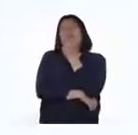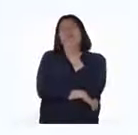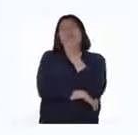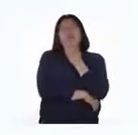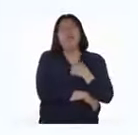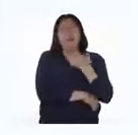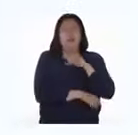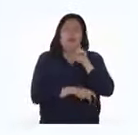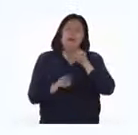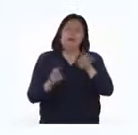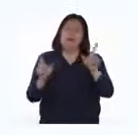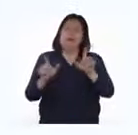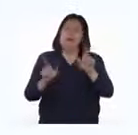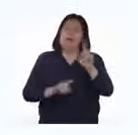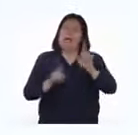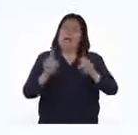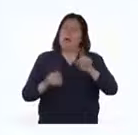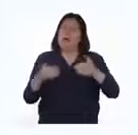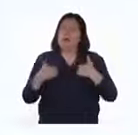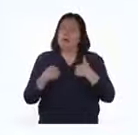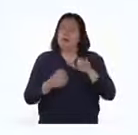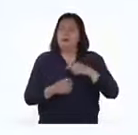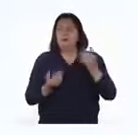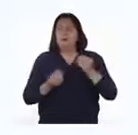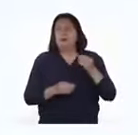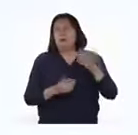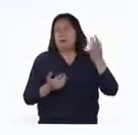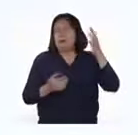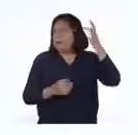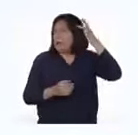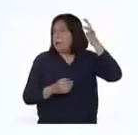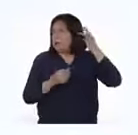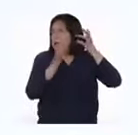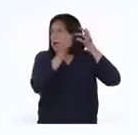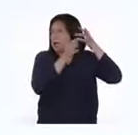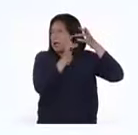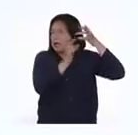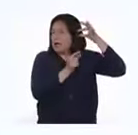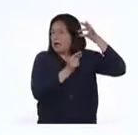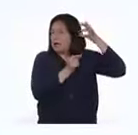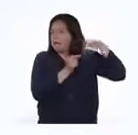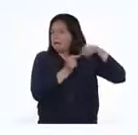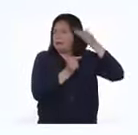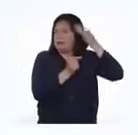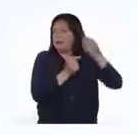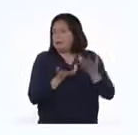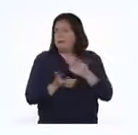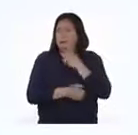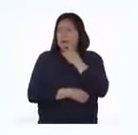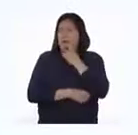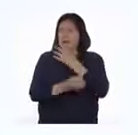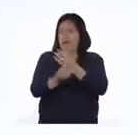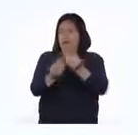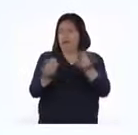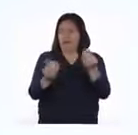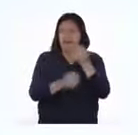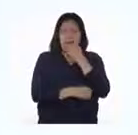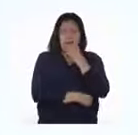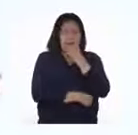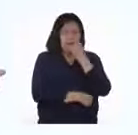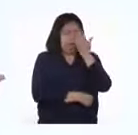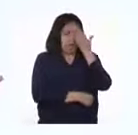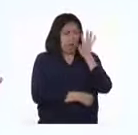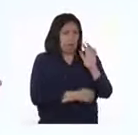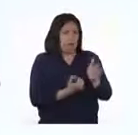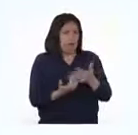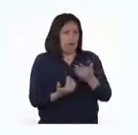Yo he visto en la televisión que a algunos animales se les pone como una etiqueta en la oreja para identificarlos. Pero como son muchas vicuñas, no sé si